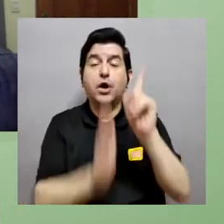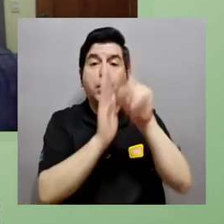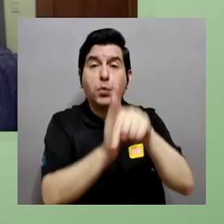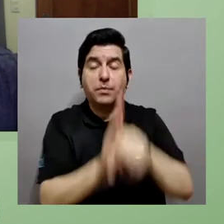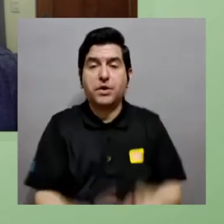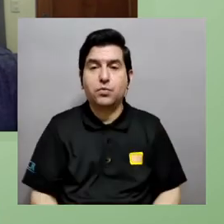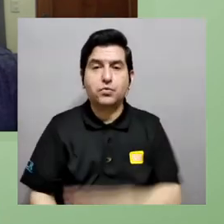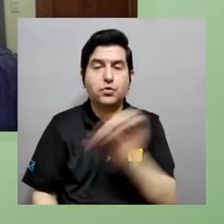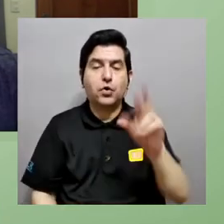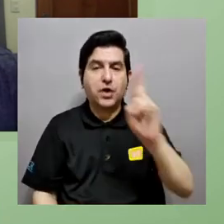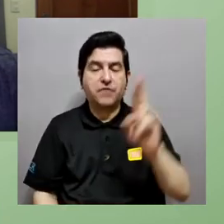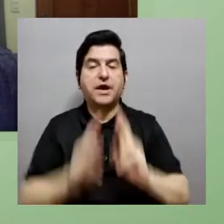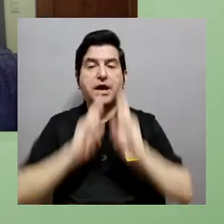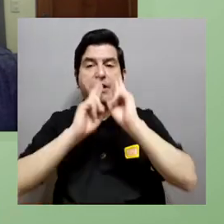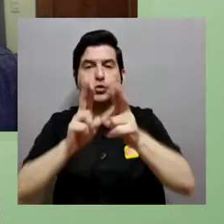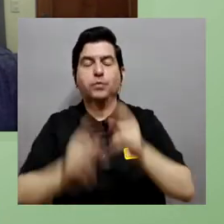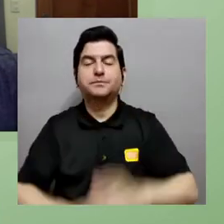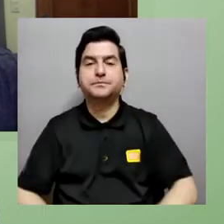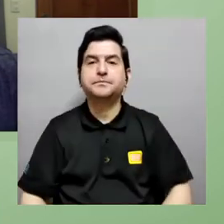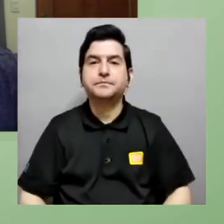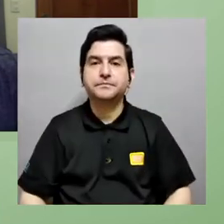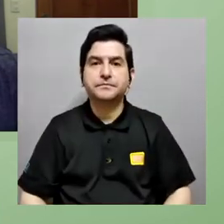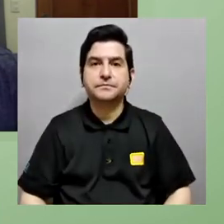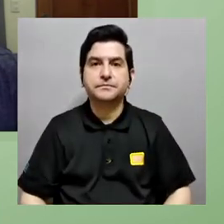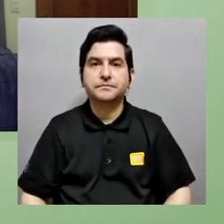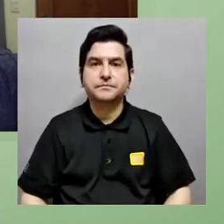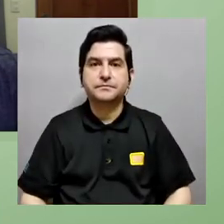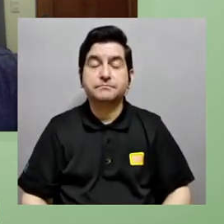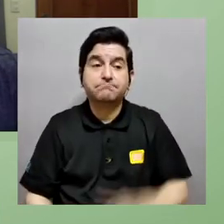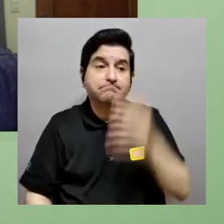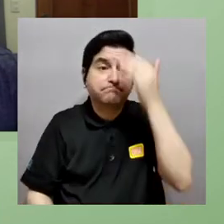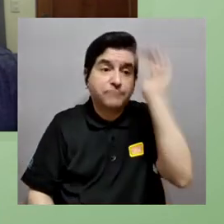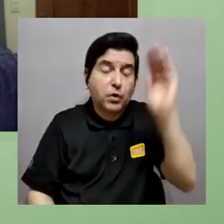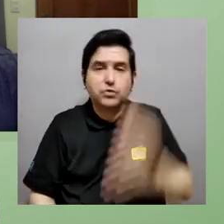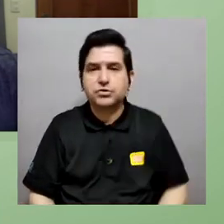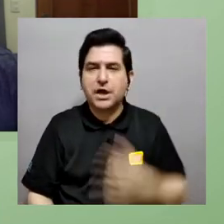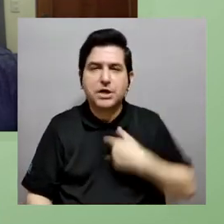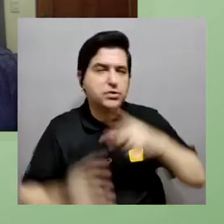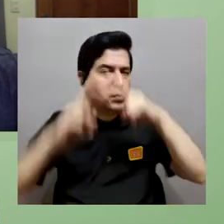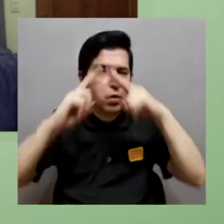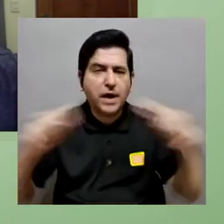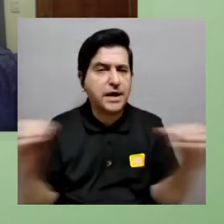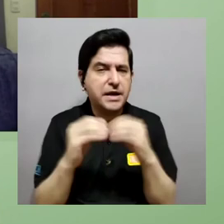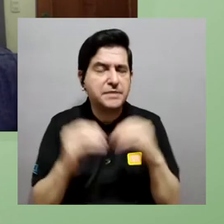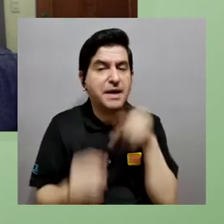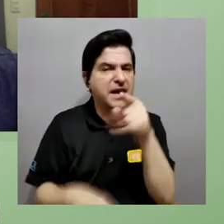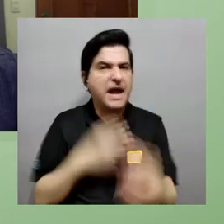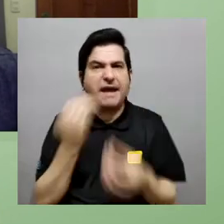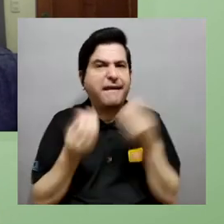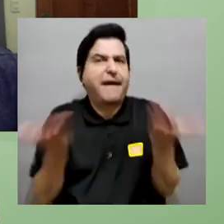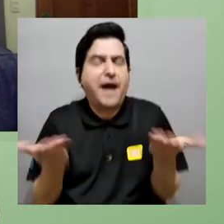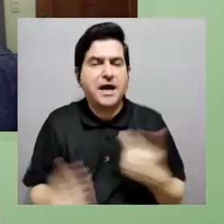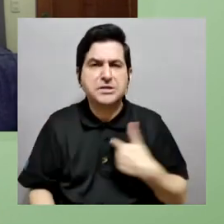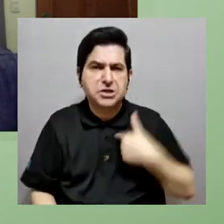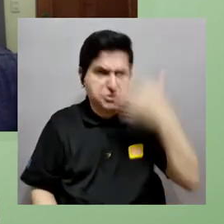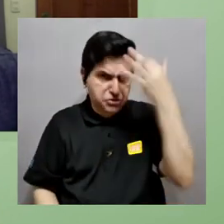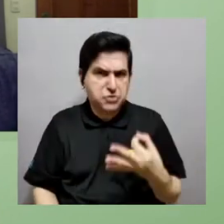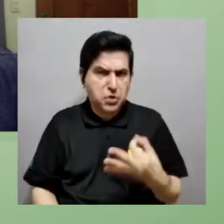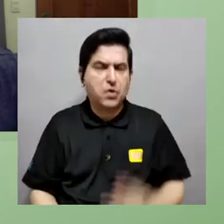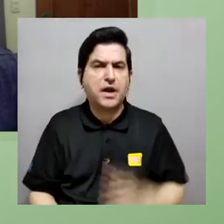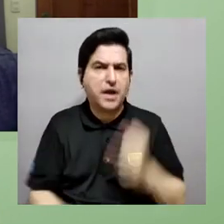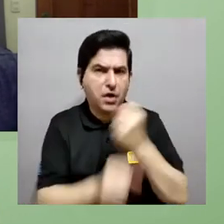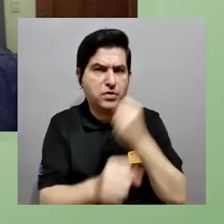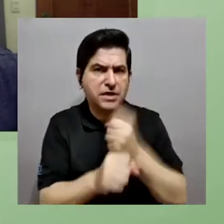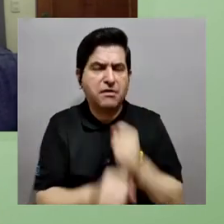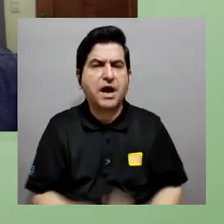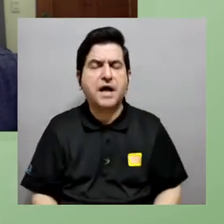quiere comenzamos con Federico primero un minutito y Ricardo me contesta no sé tendré que escalar